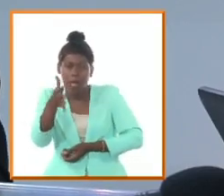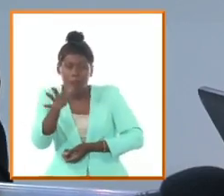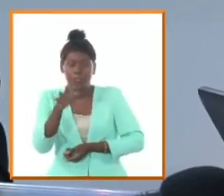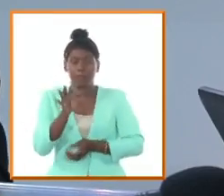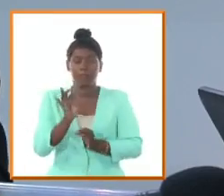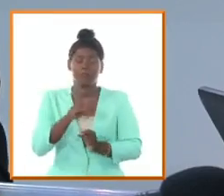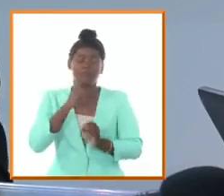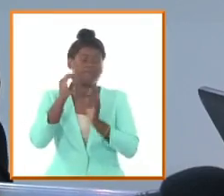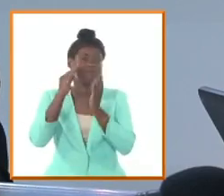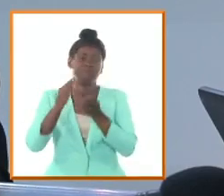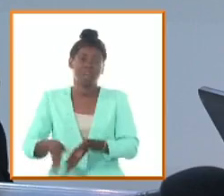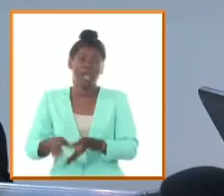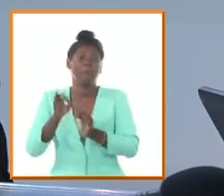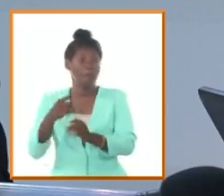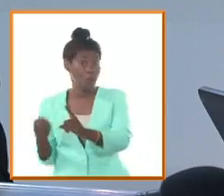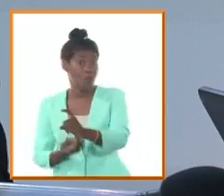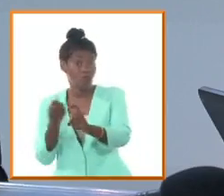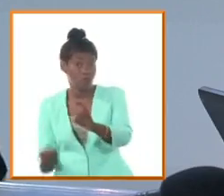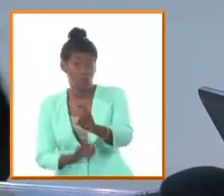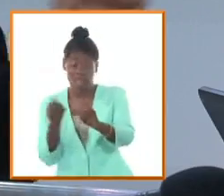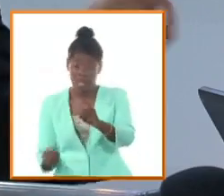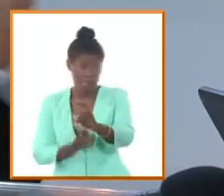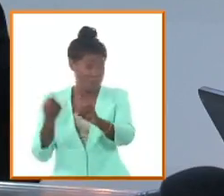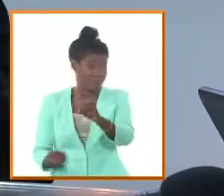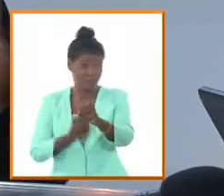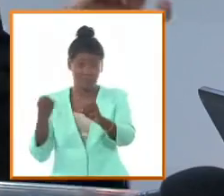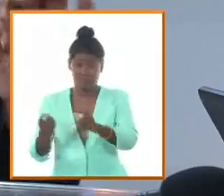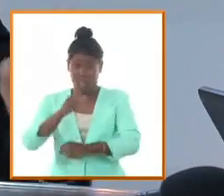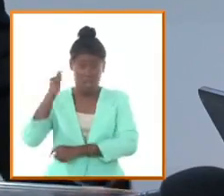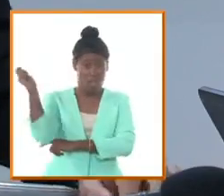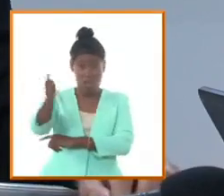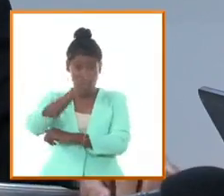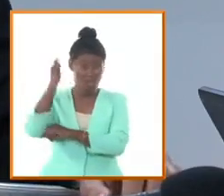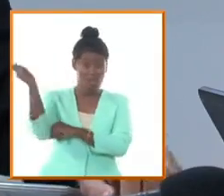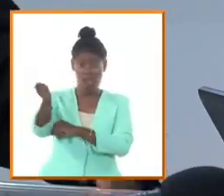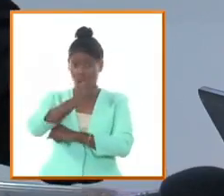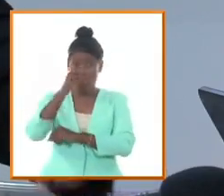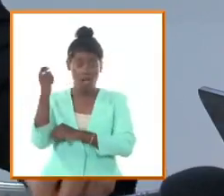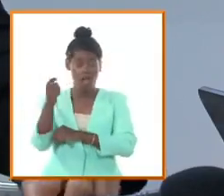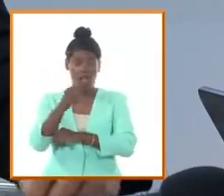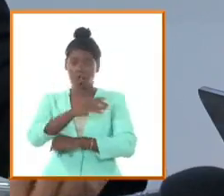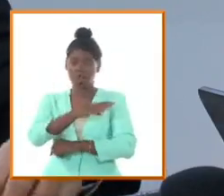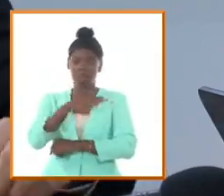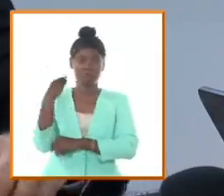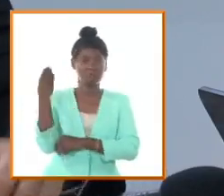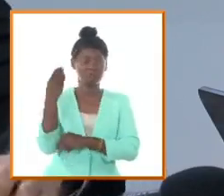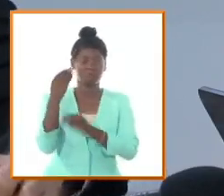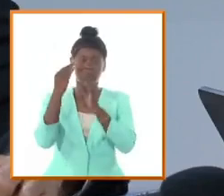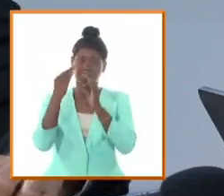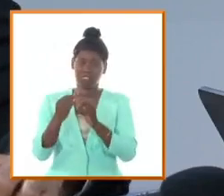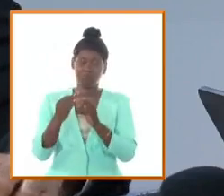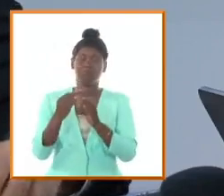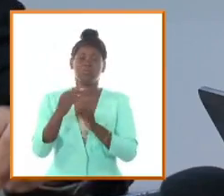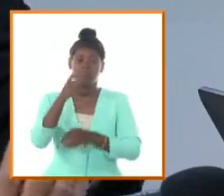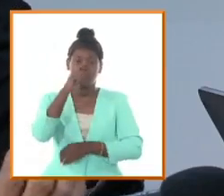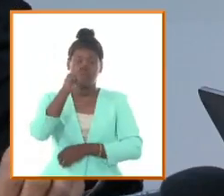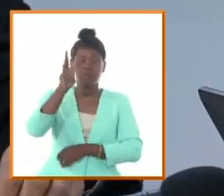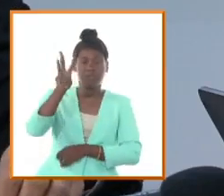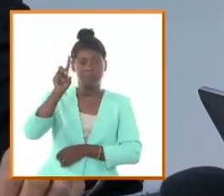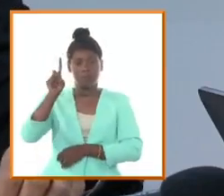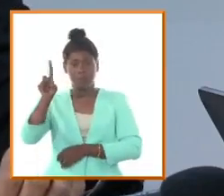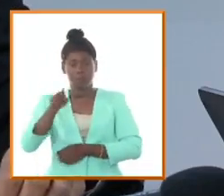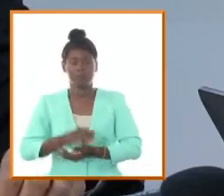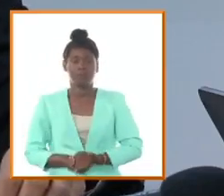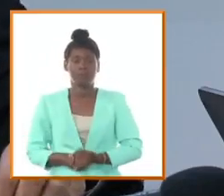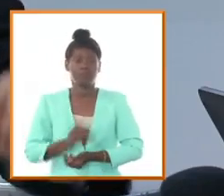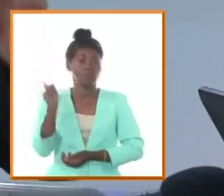yo creo que quiero hacer un último detalle siempre se habla de la importancia de Aramontes